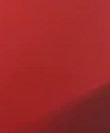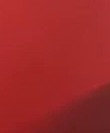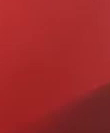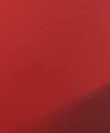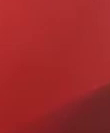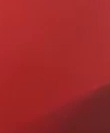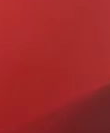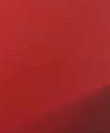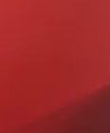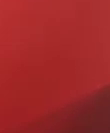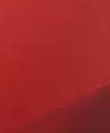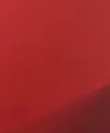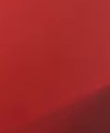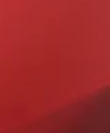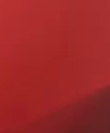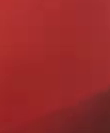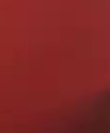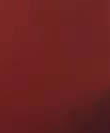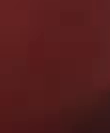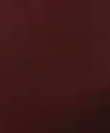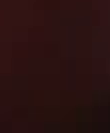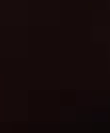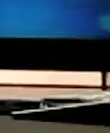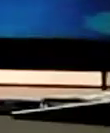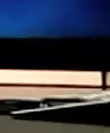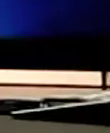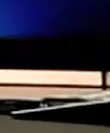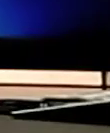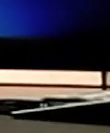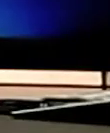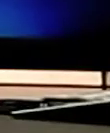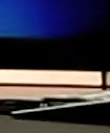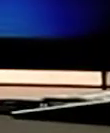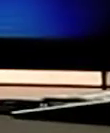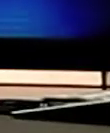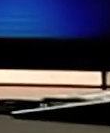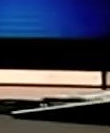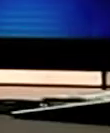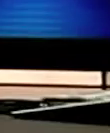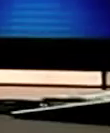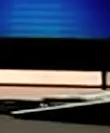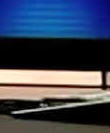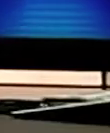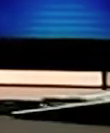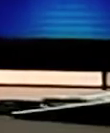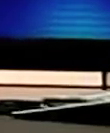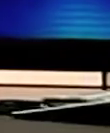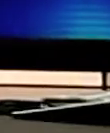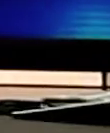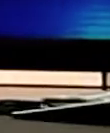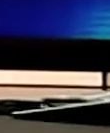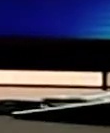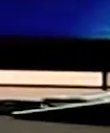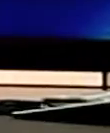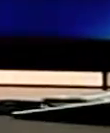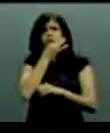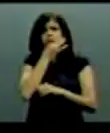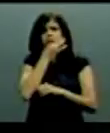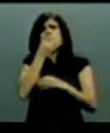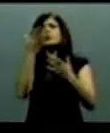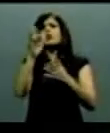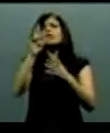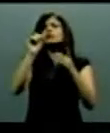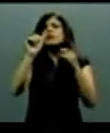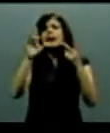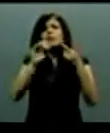Cadena 30, la televisión más abierta que nunca. Y ayer se realizó el segundo y último debate oficial entre los candidatos y el